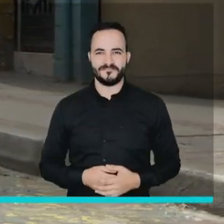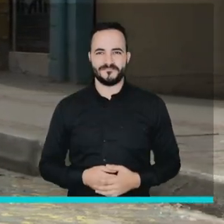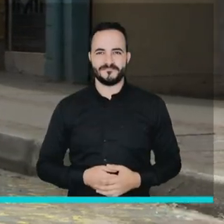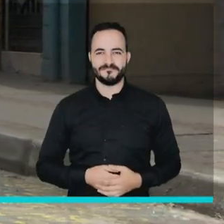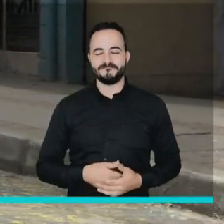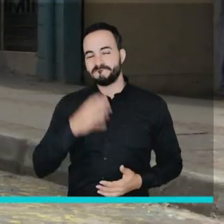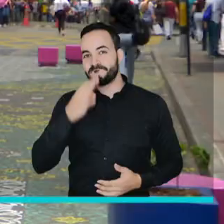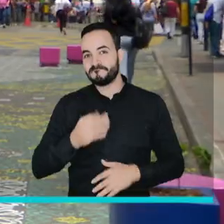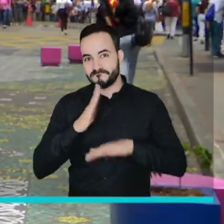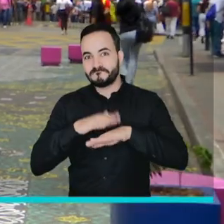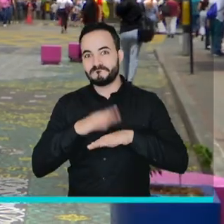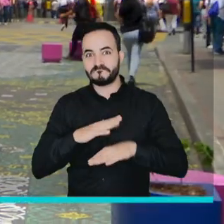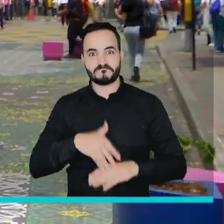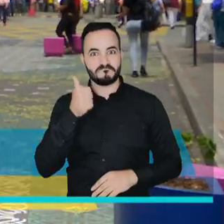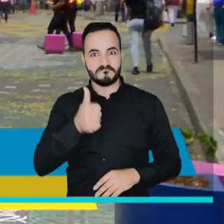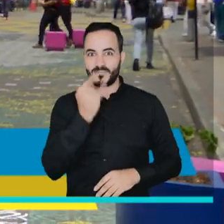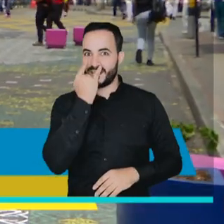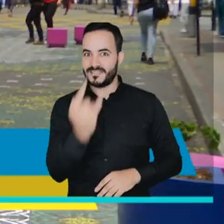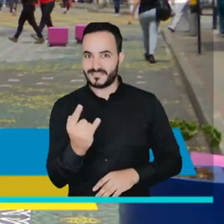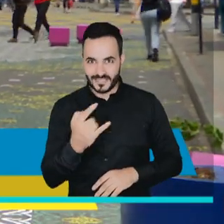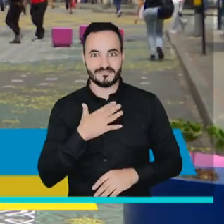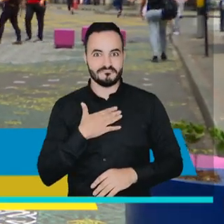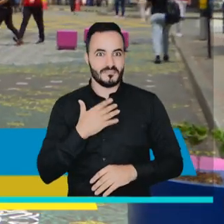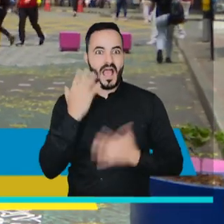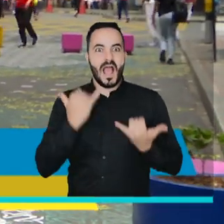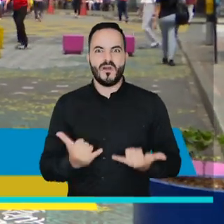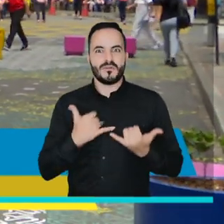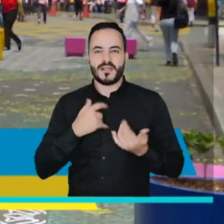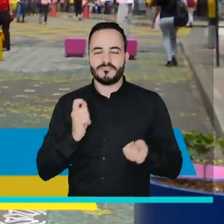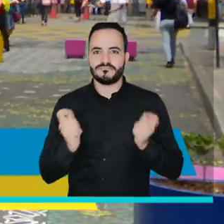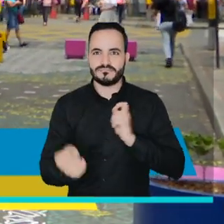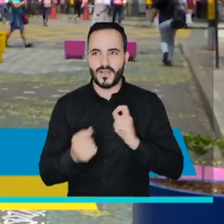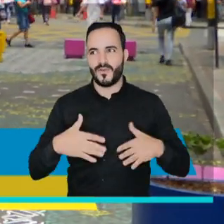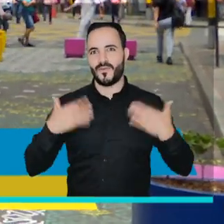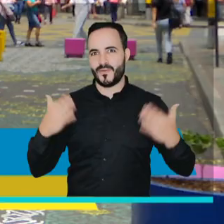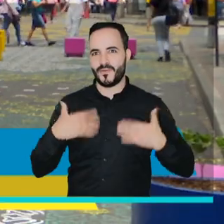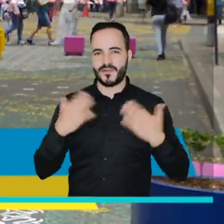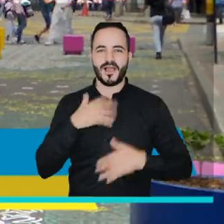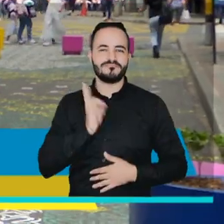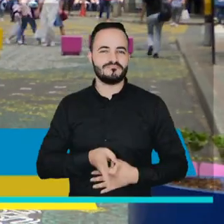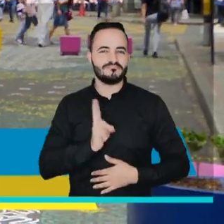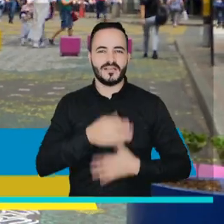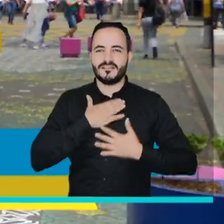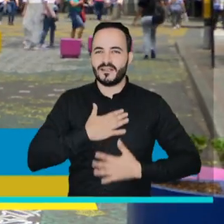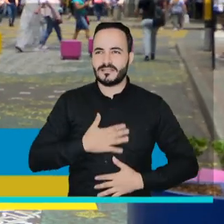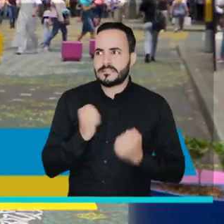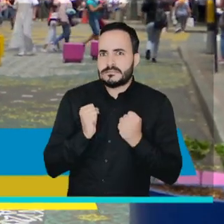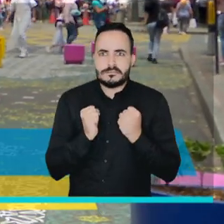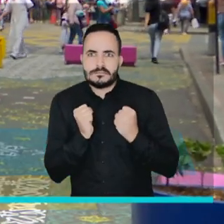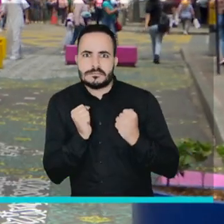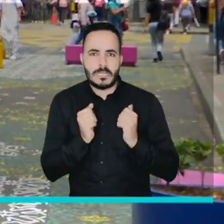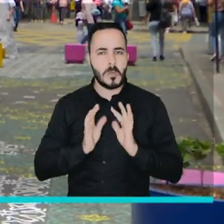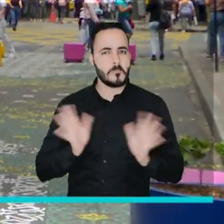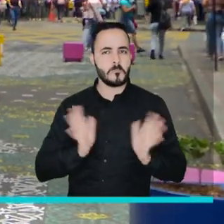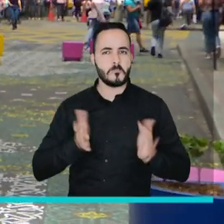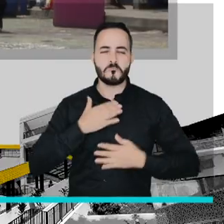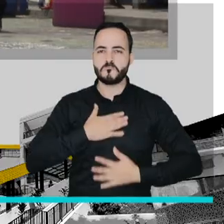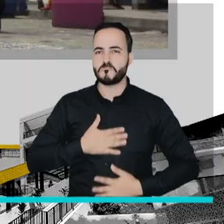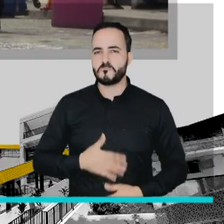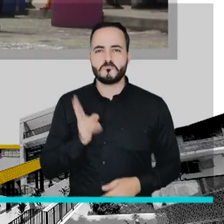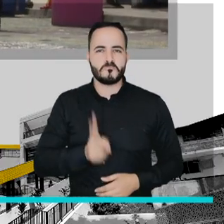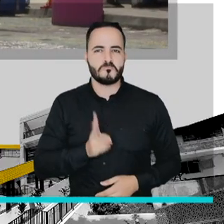Me parece una excelente opción porque puede uno caminar con más tranquilidad, a fuerte de eso. Había muy poquita